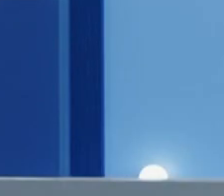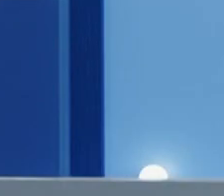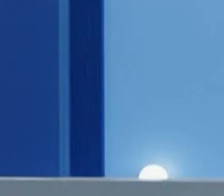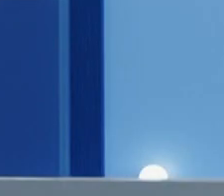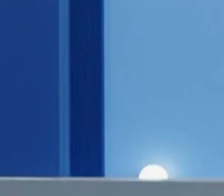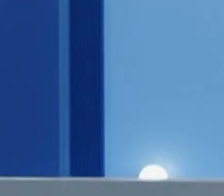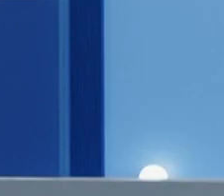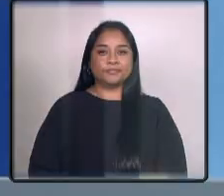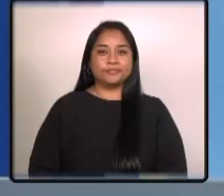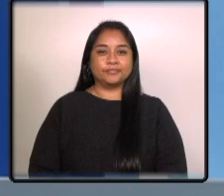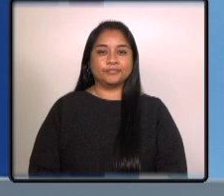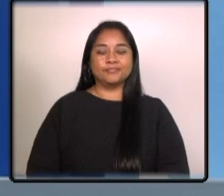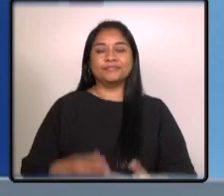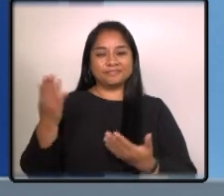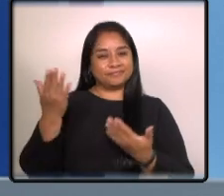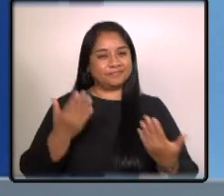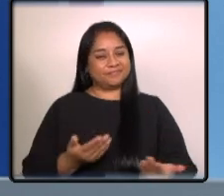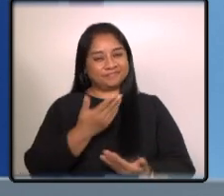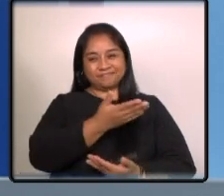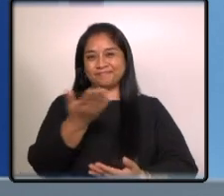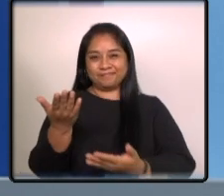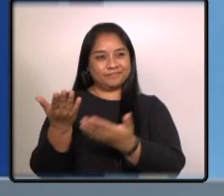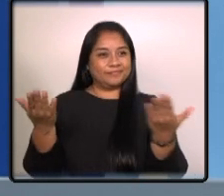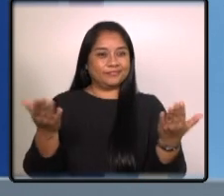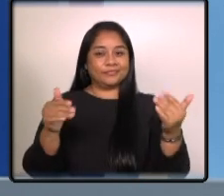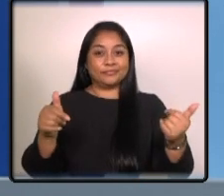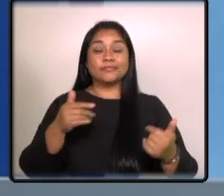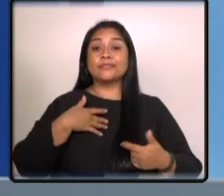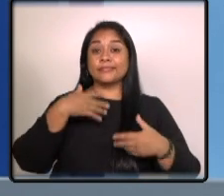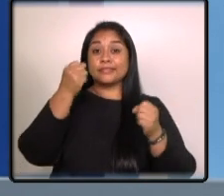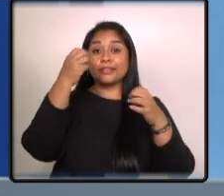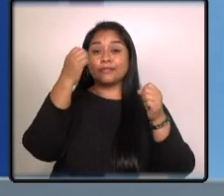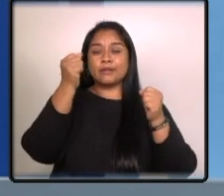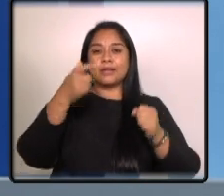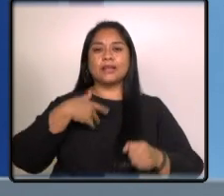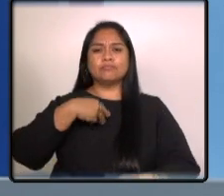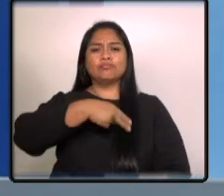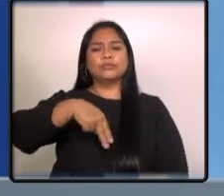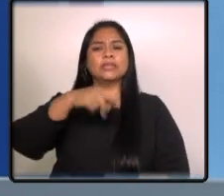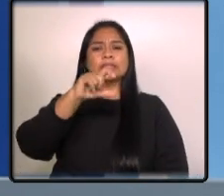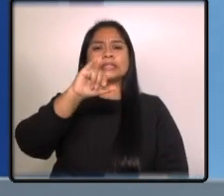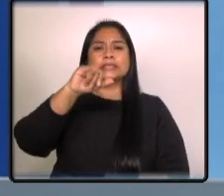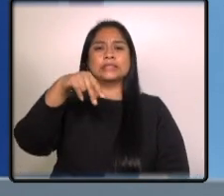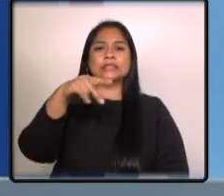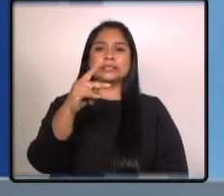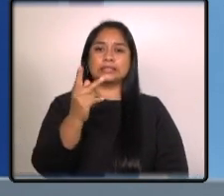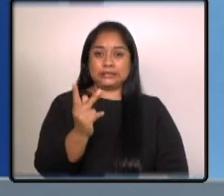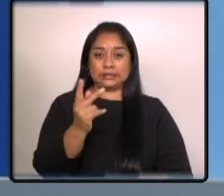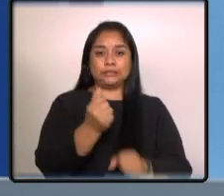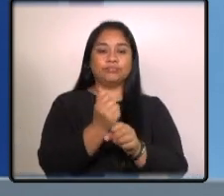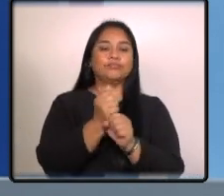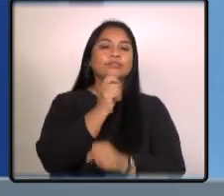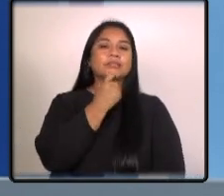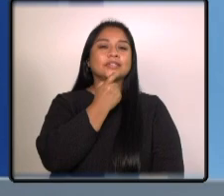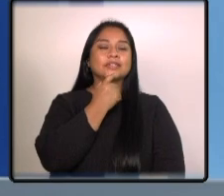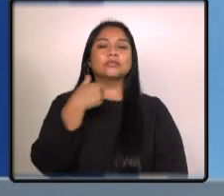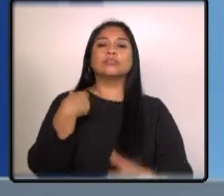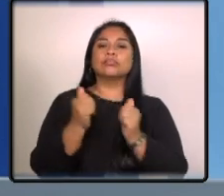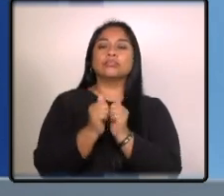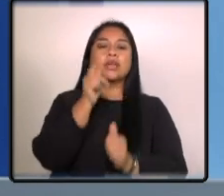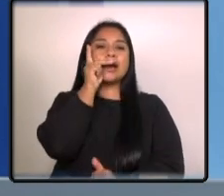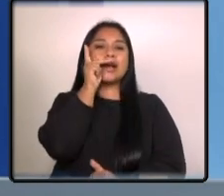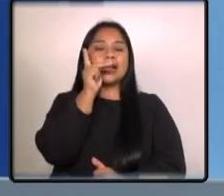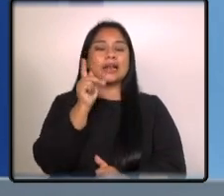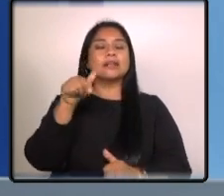Bienvenidos a todos y a todas a El Informativo, mi nombre es Cindy Alonso y junto a mi compañera Karen Galindo es un gusto poder compartir con ustedes.